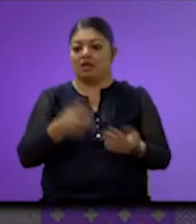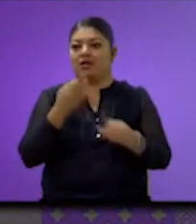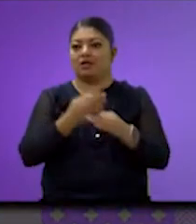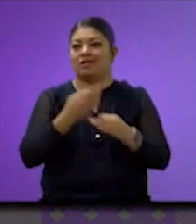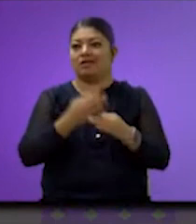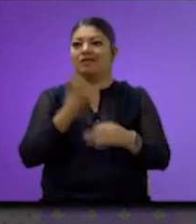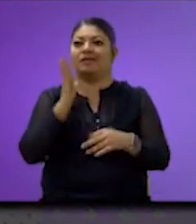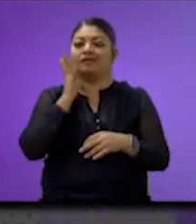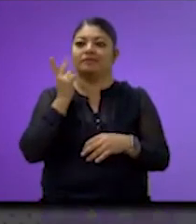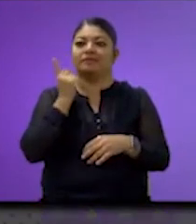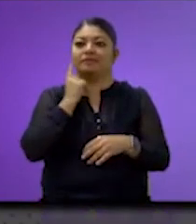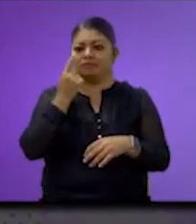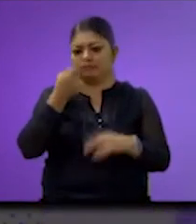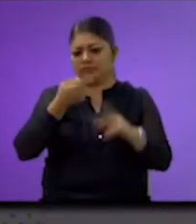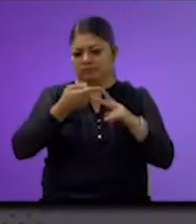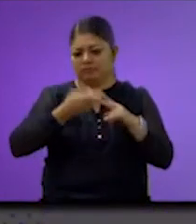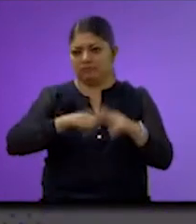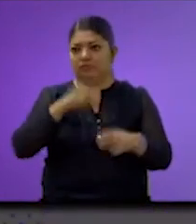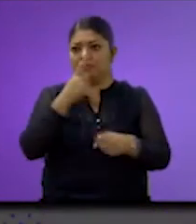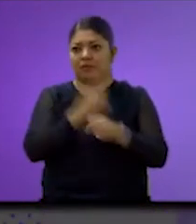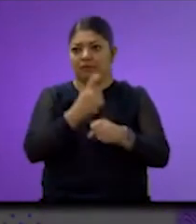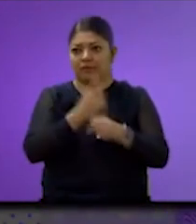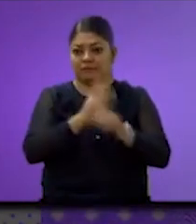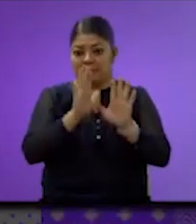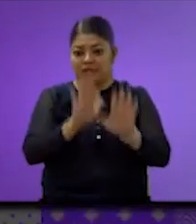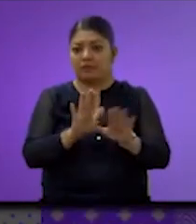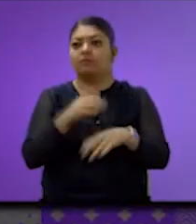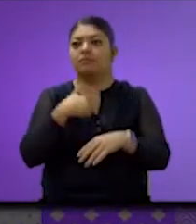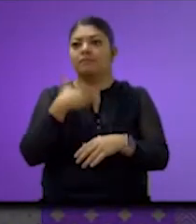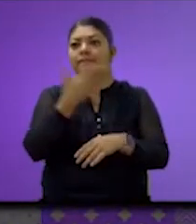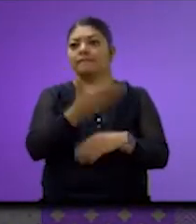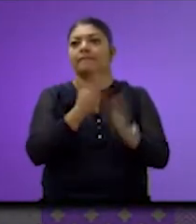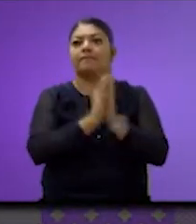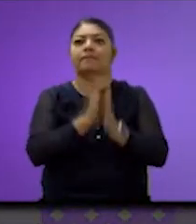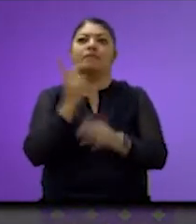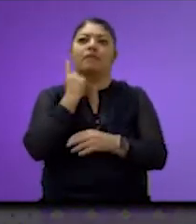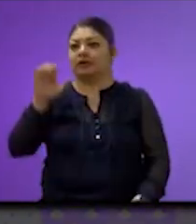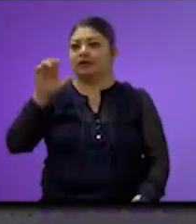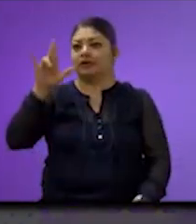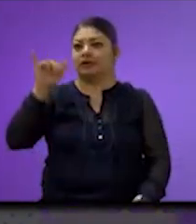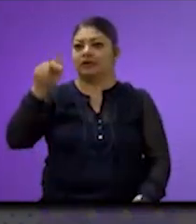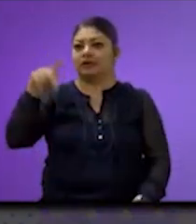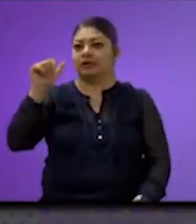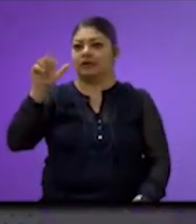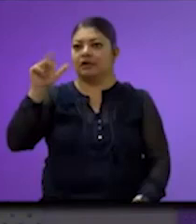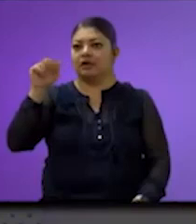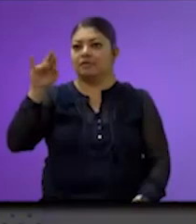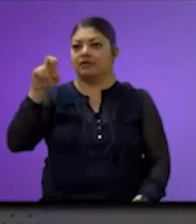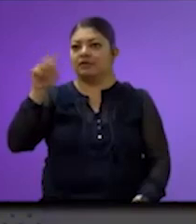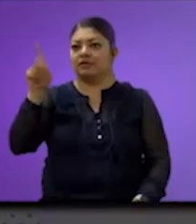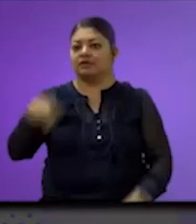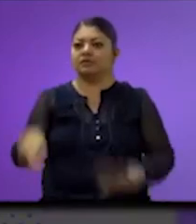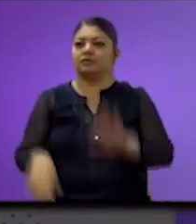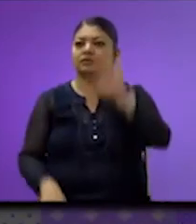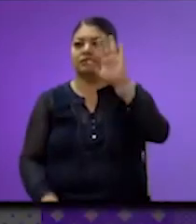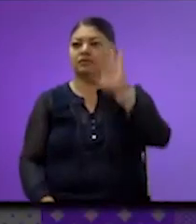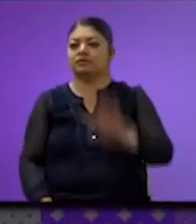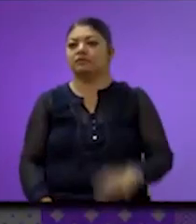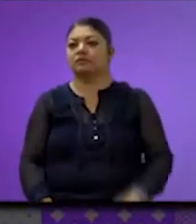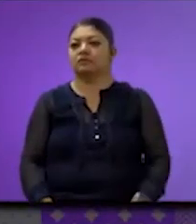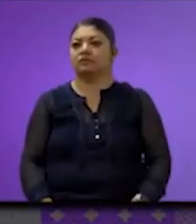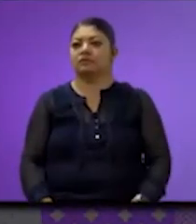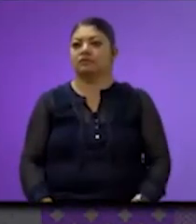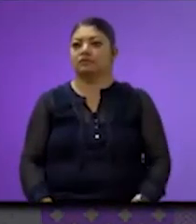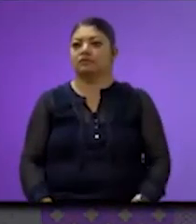Con el propósito de agilizar, transparentar y eficientizar los recursos del Congreso del Estado, los integrantes de la Comisión de Administración y